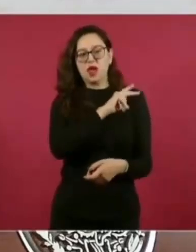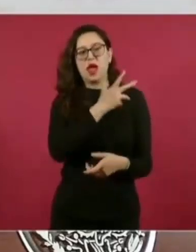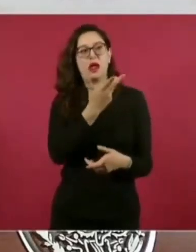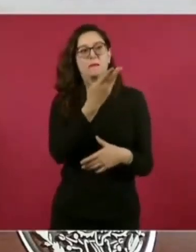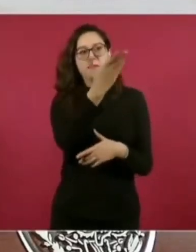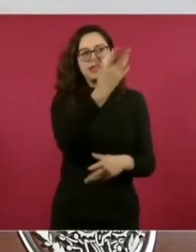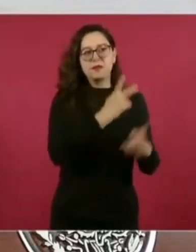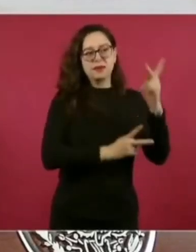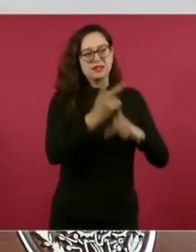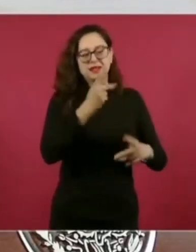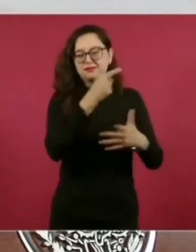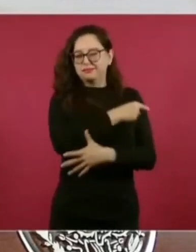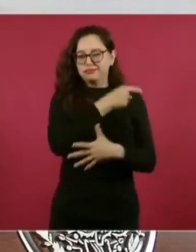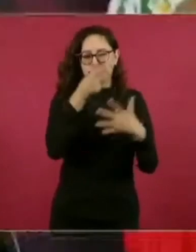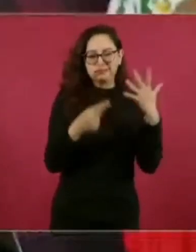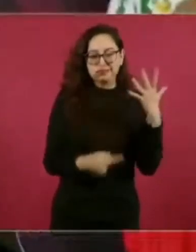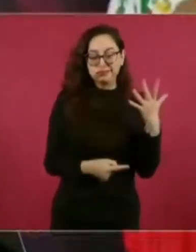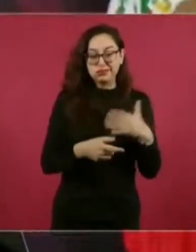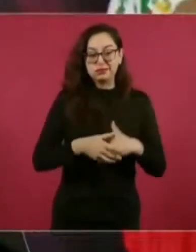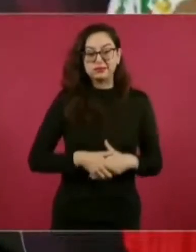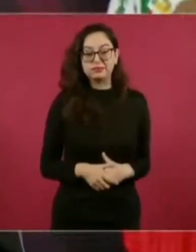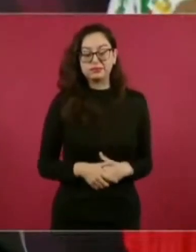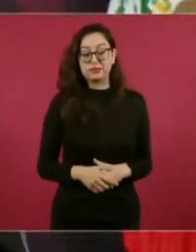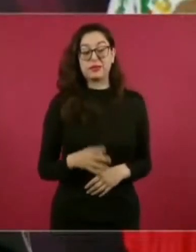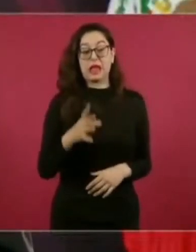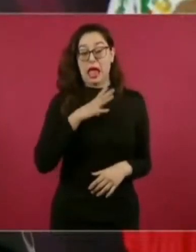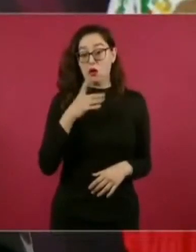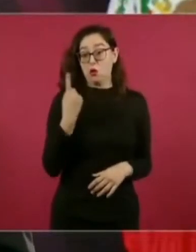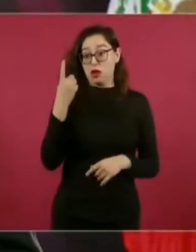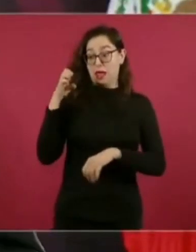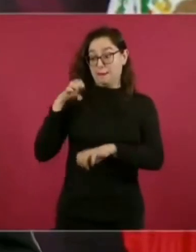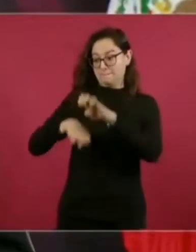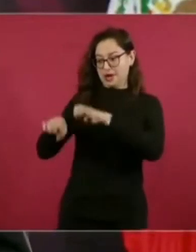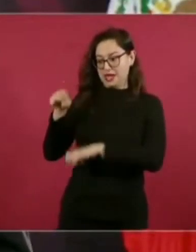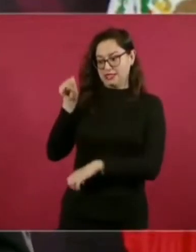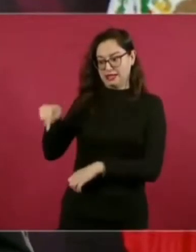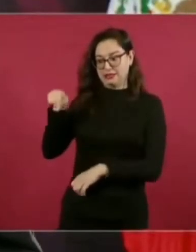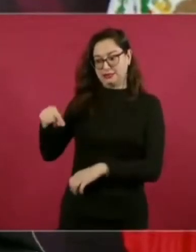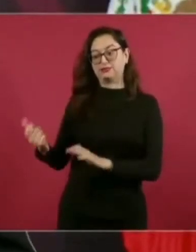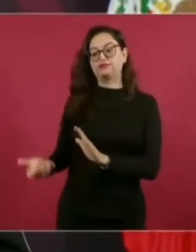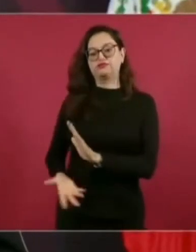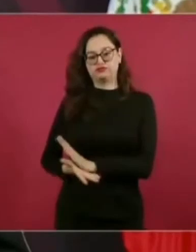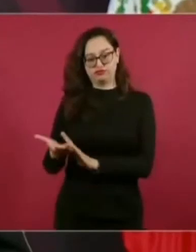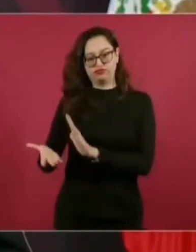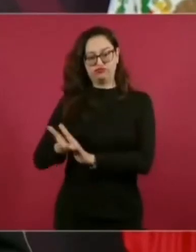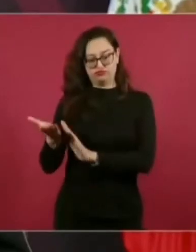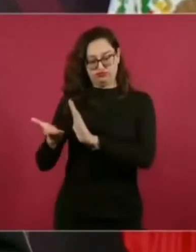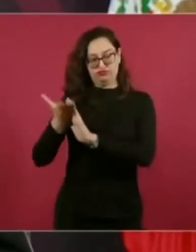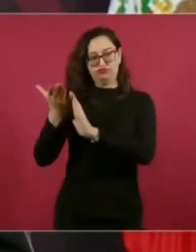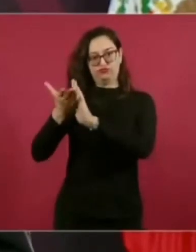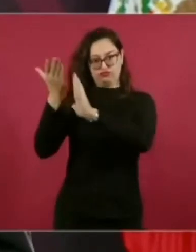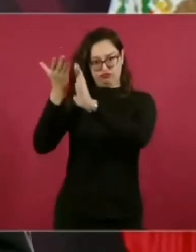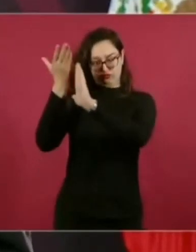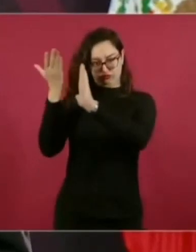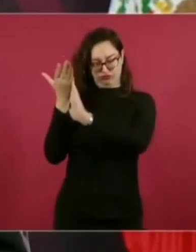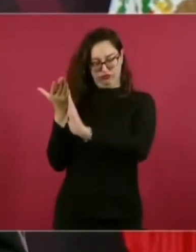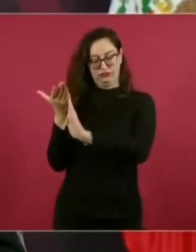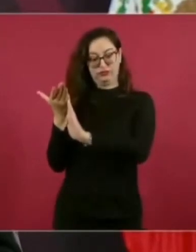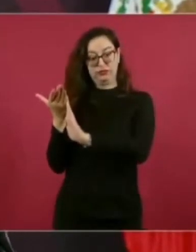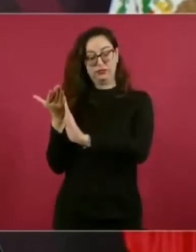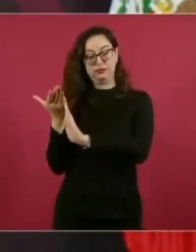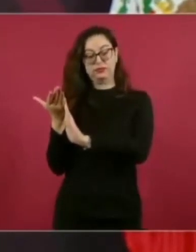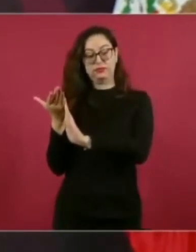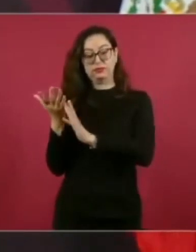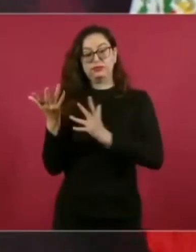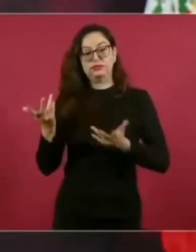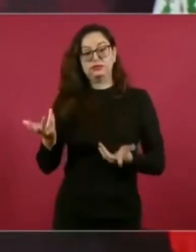Esa empresa constructora estaba